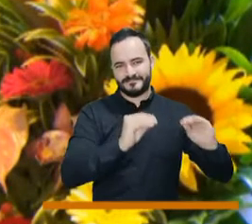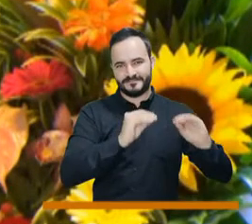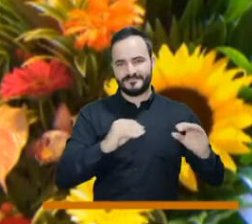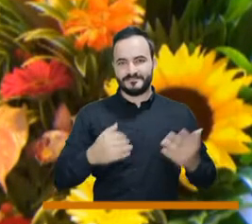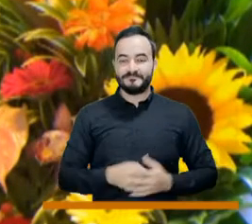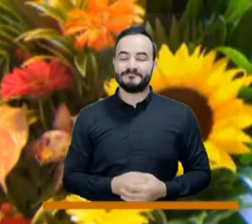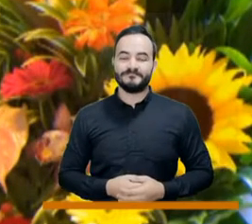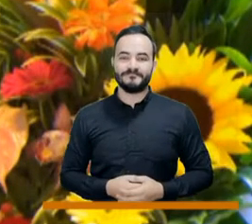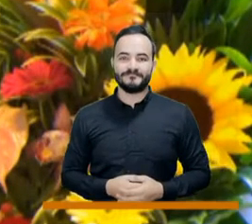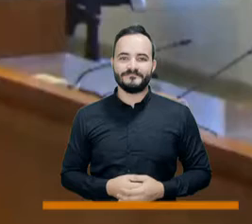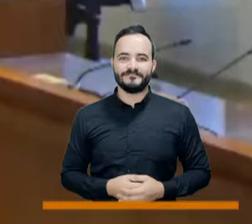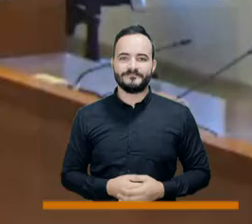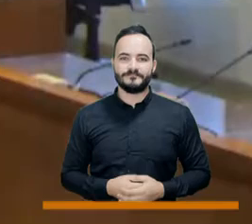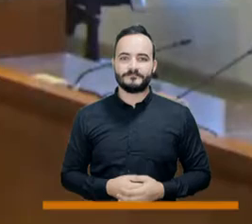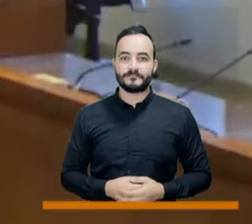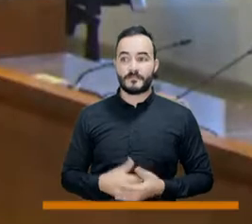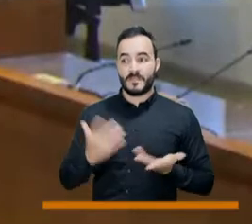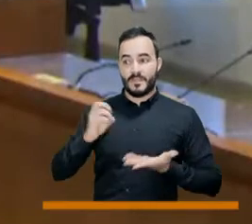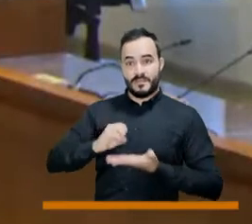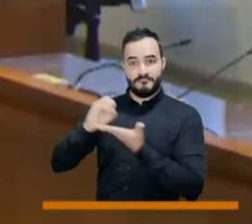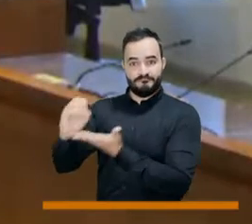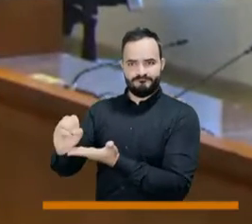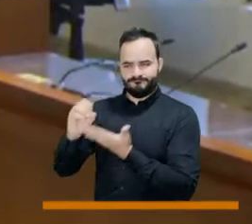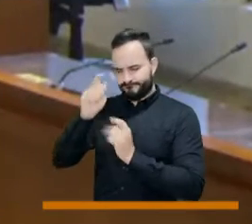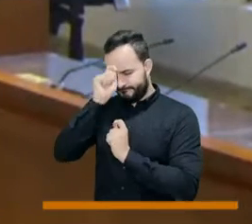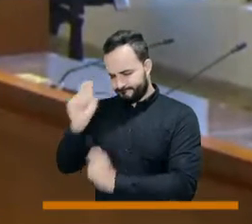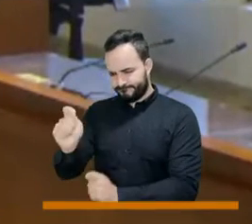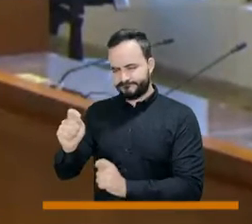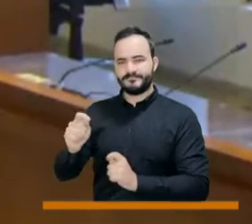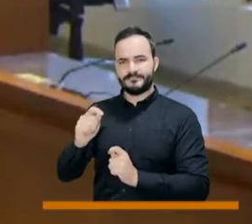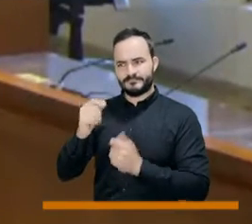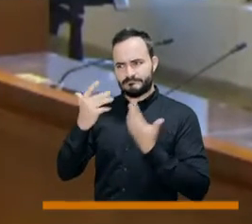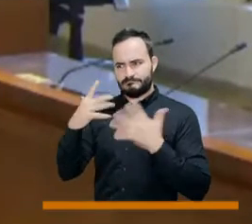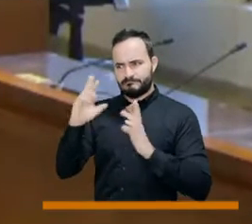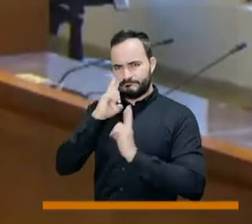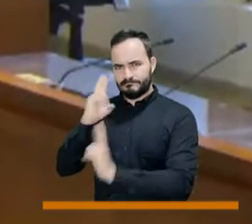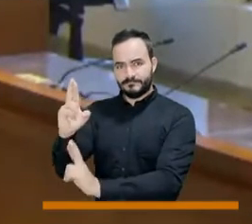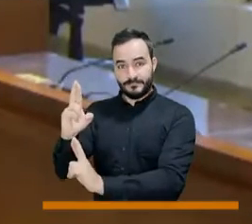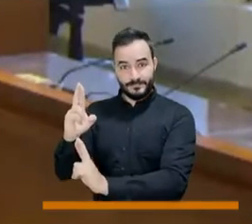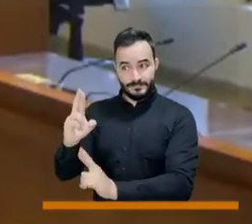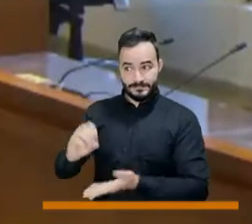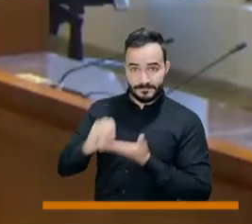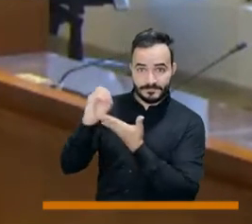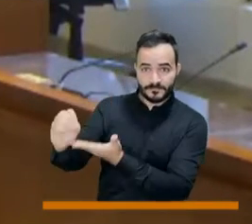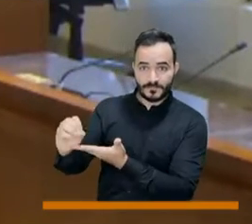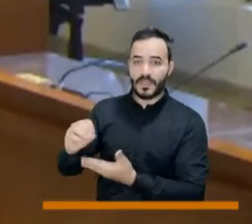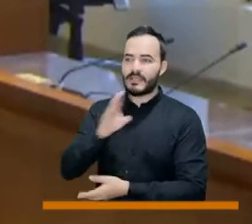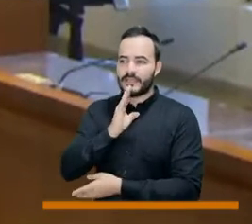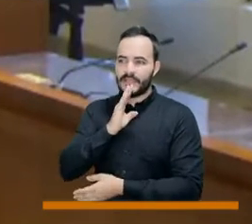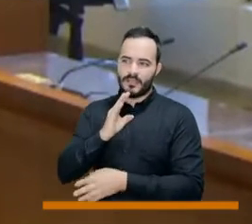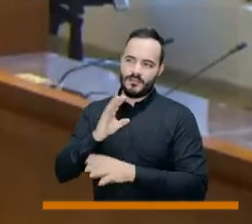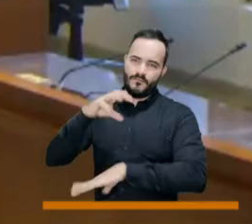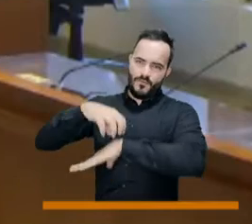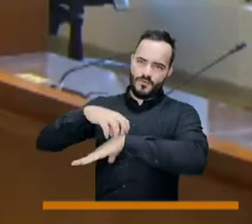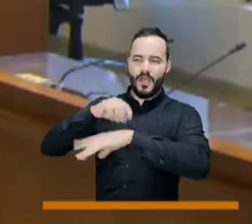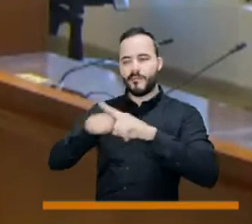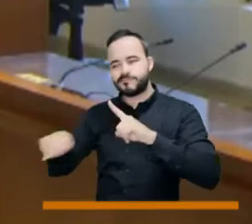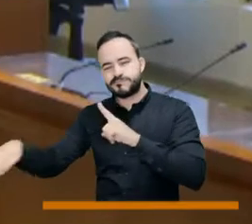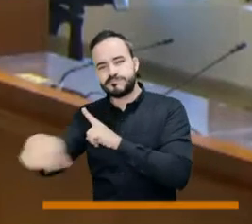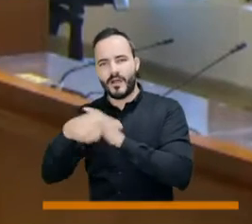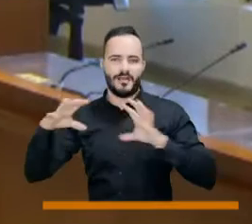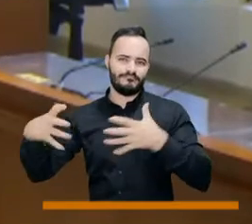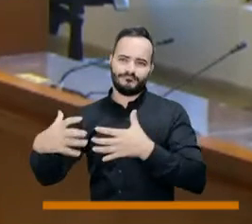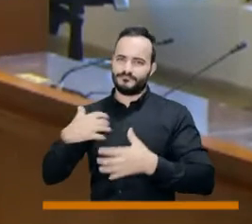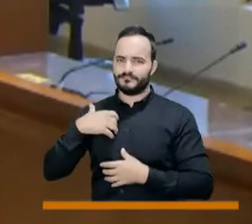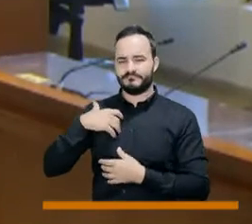vereda del municipio de Arboletes. Al entregar la distinción de Juan del Corral en categoría oro, hace el reconocimiento al